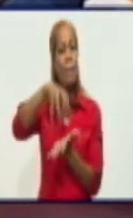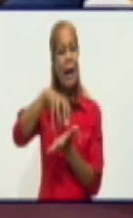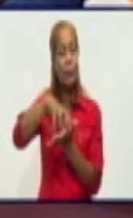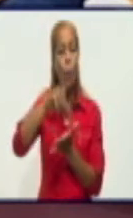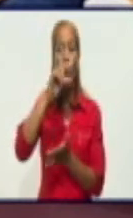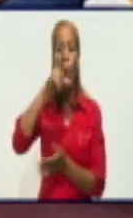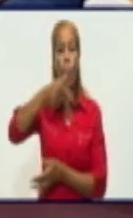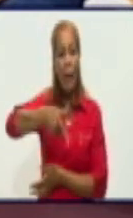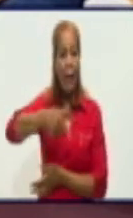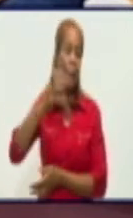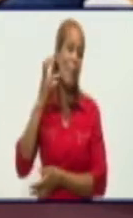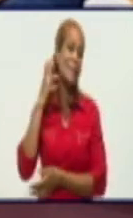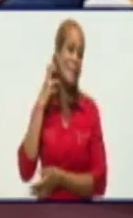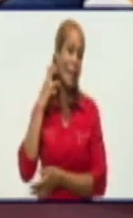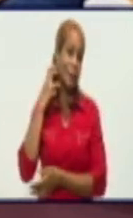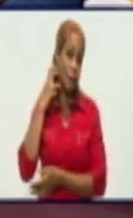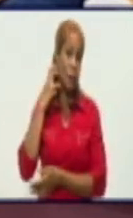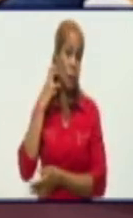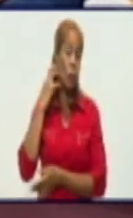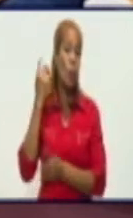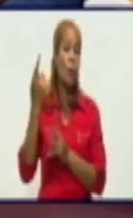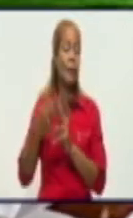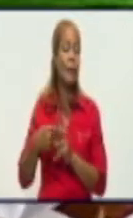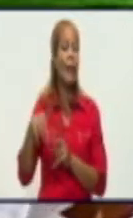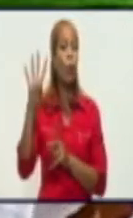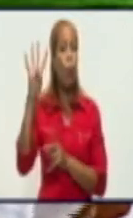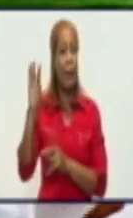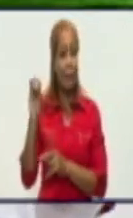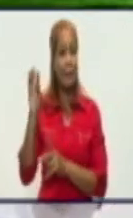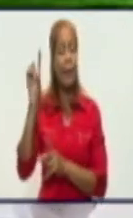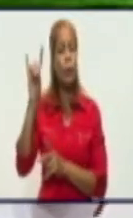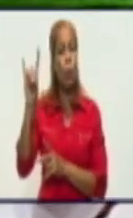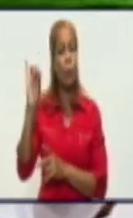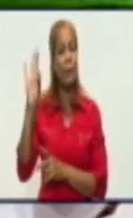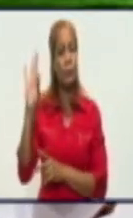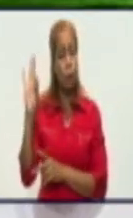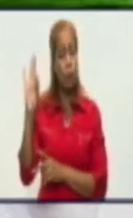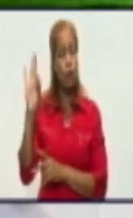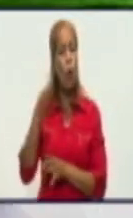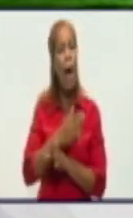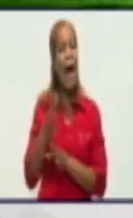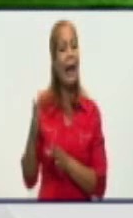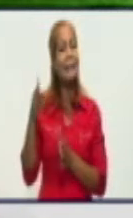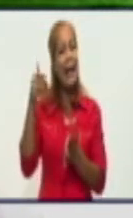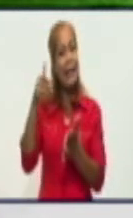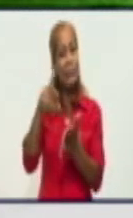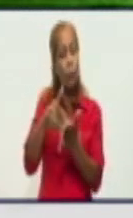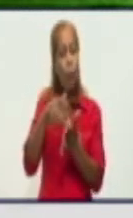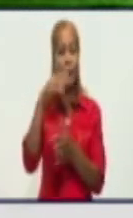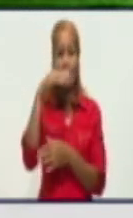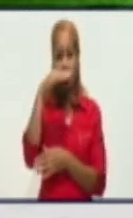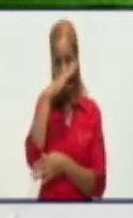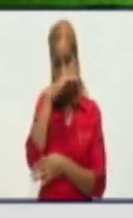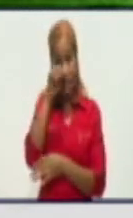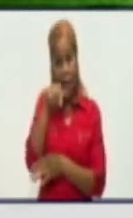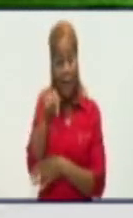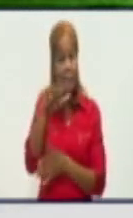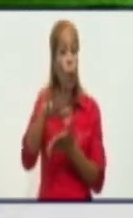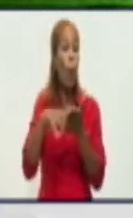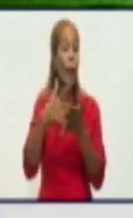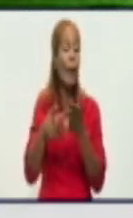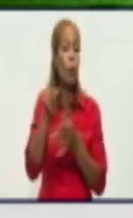y Caimare, y el circuito 4098 que es Aquená, la zona de hasta el entronque de Guisa. Eso sería de 12 a 4.